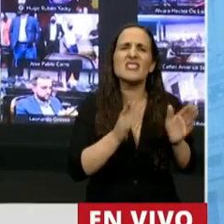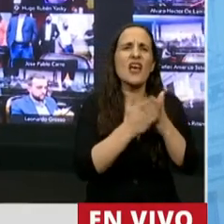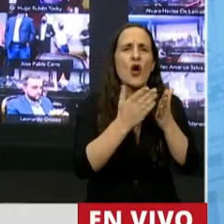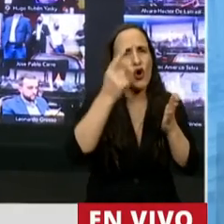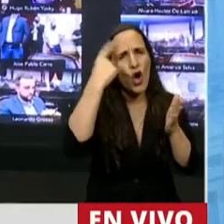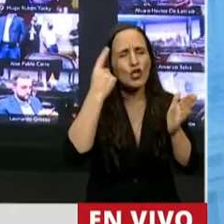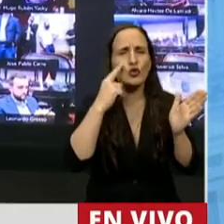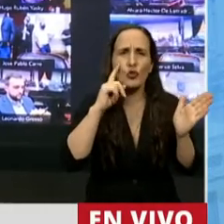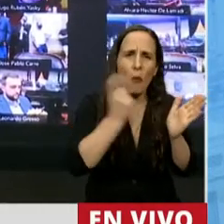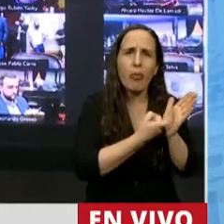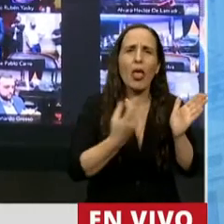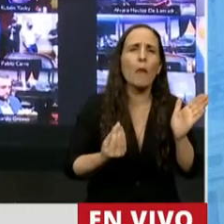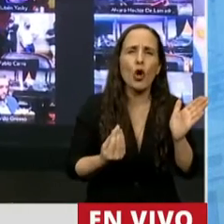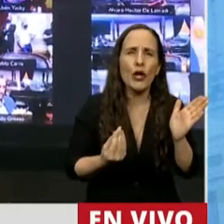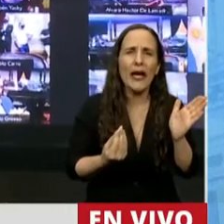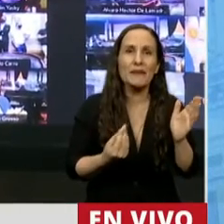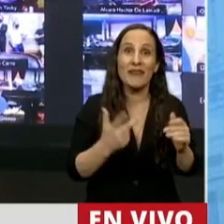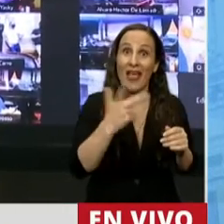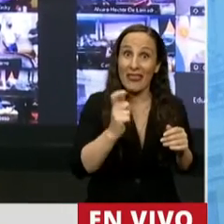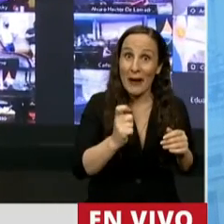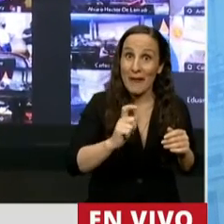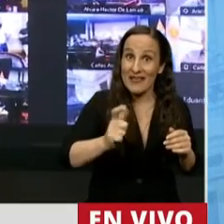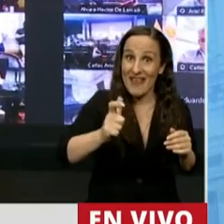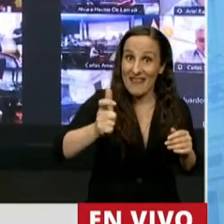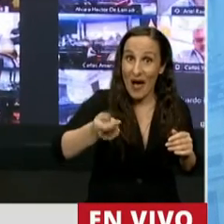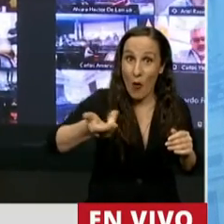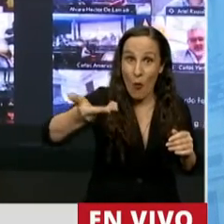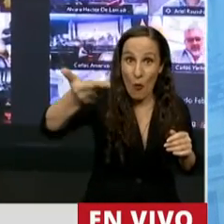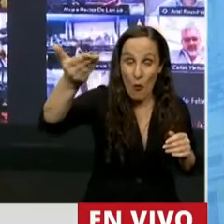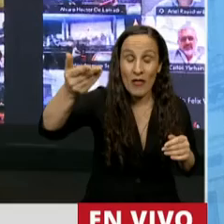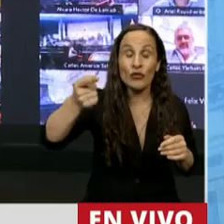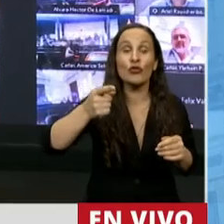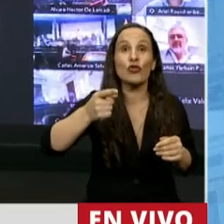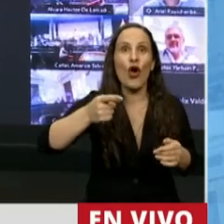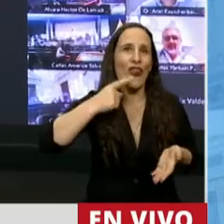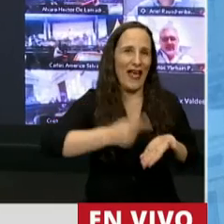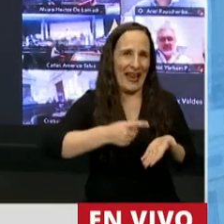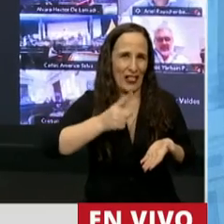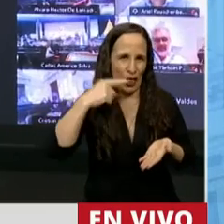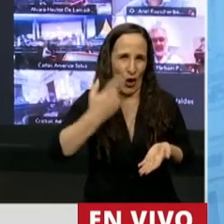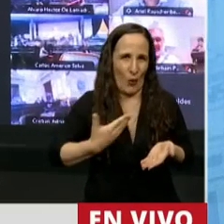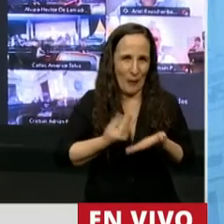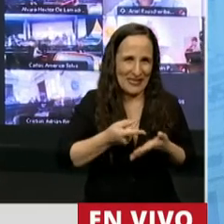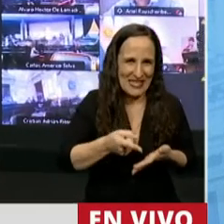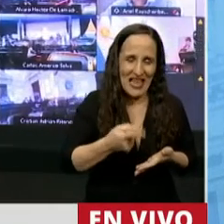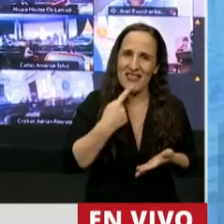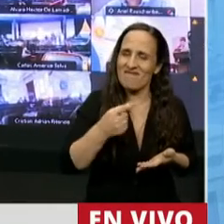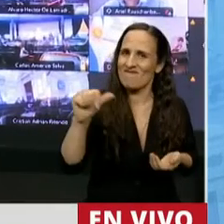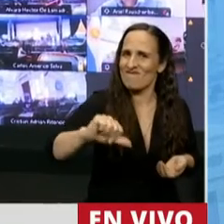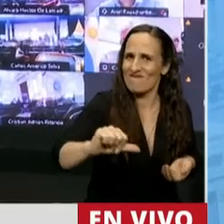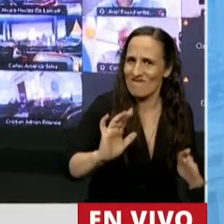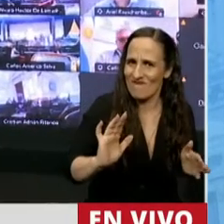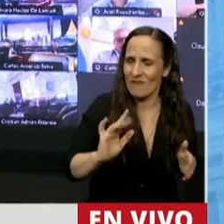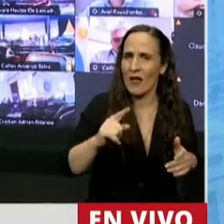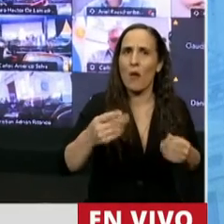incrementos trimestrales que el Presidente ha dictado por decreto han sido insuficientes porque han estado todos por